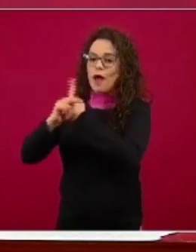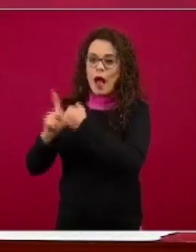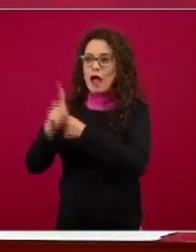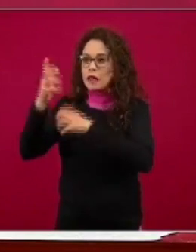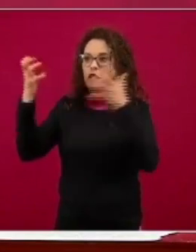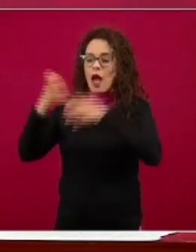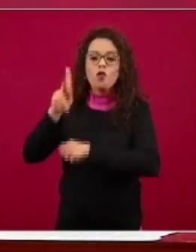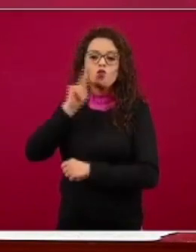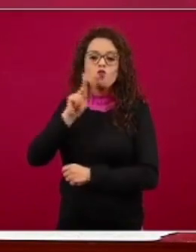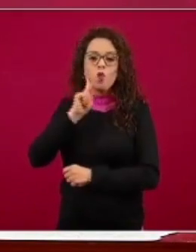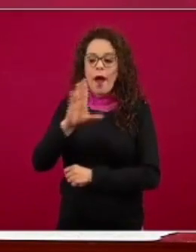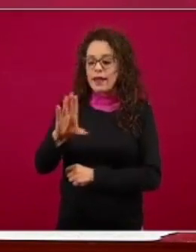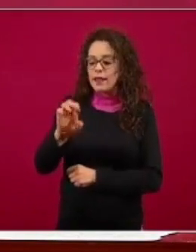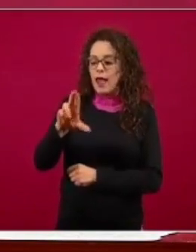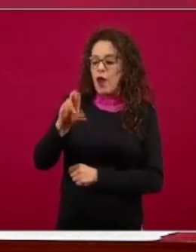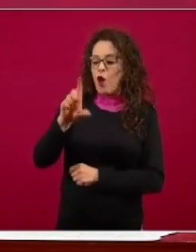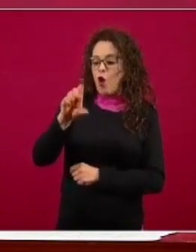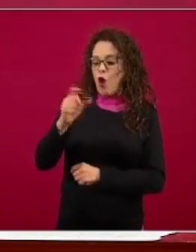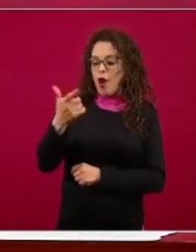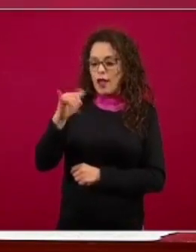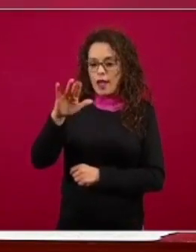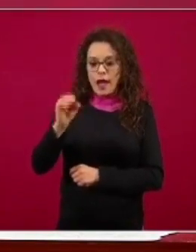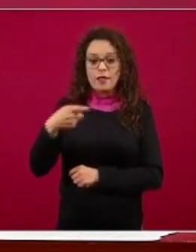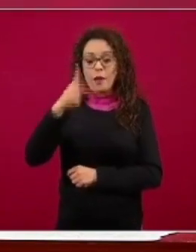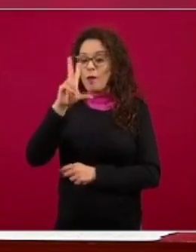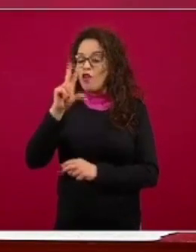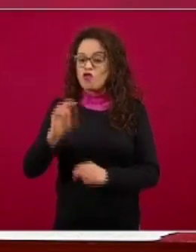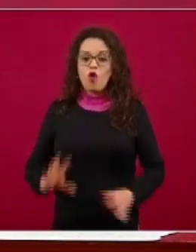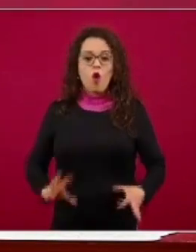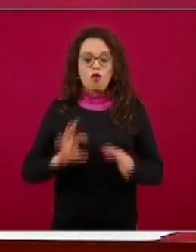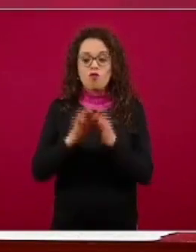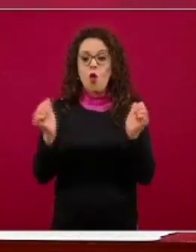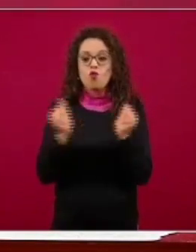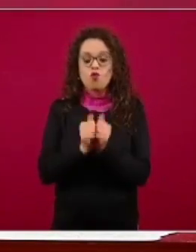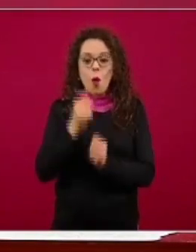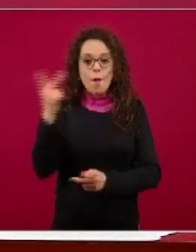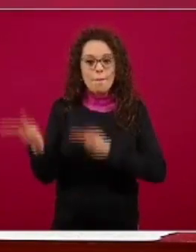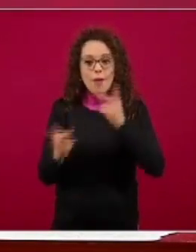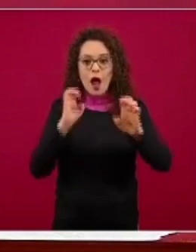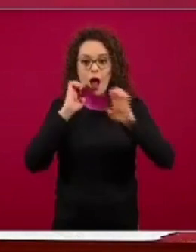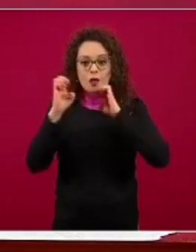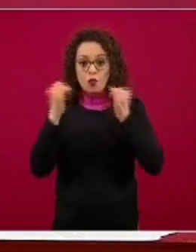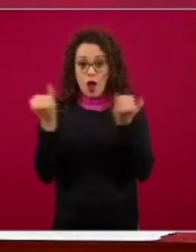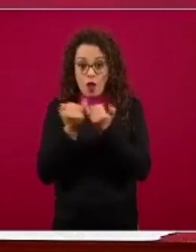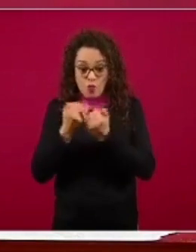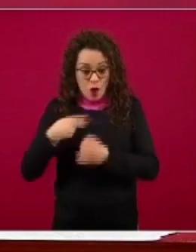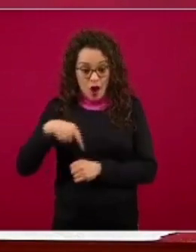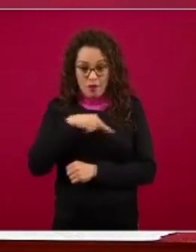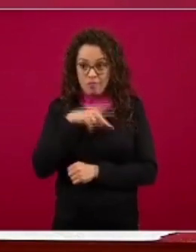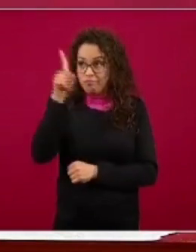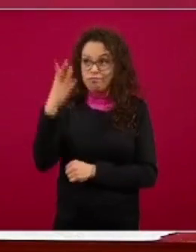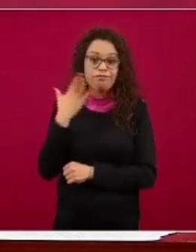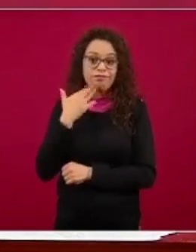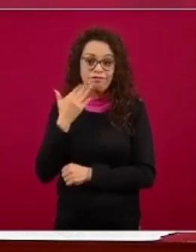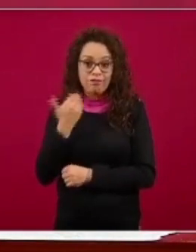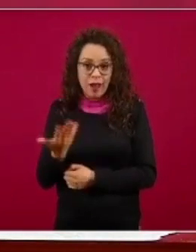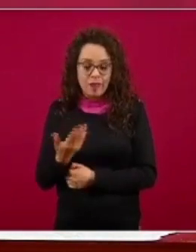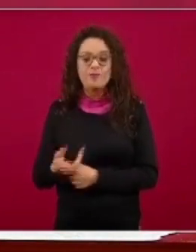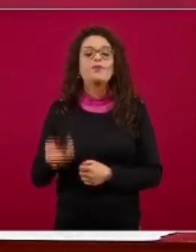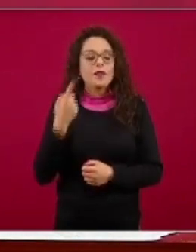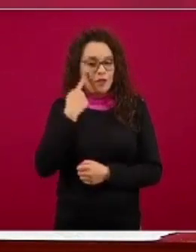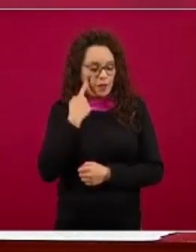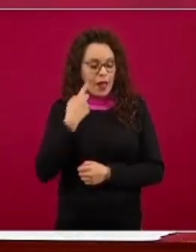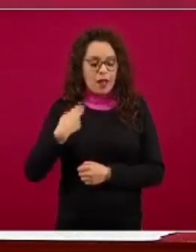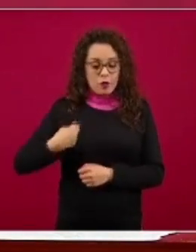serológicas pero que no iban de la mano con una encuesta como la nuestra es que por ejemplo nosotros